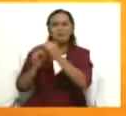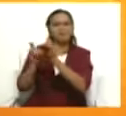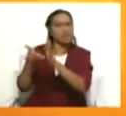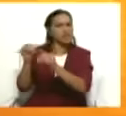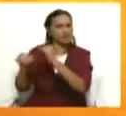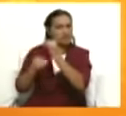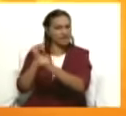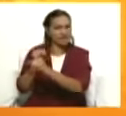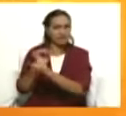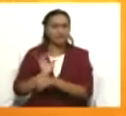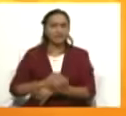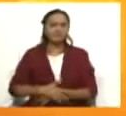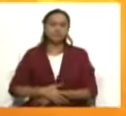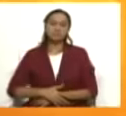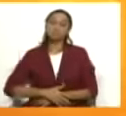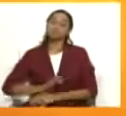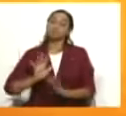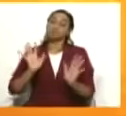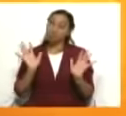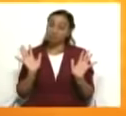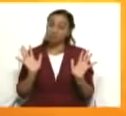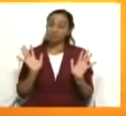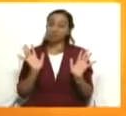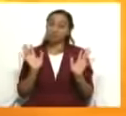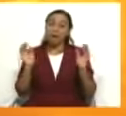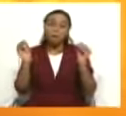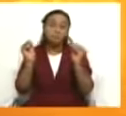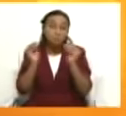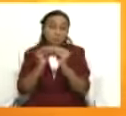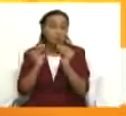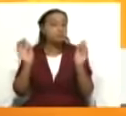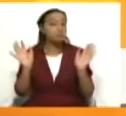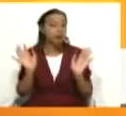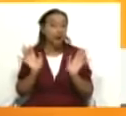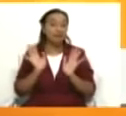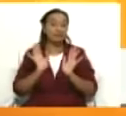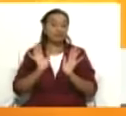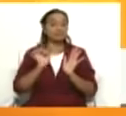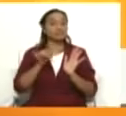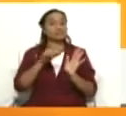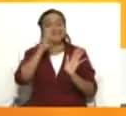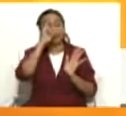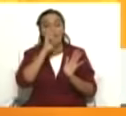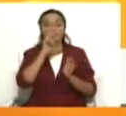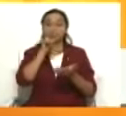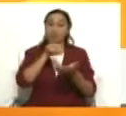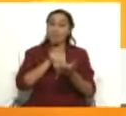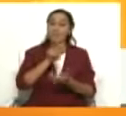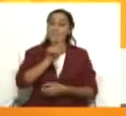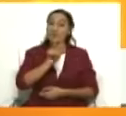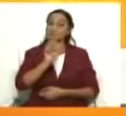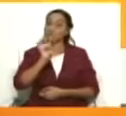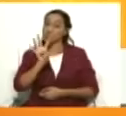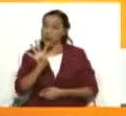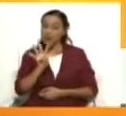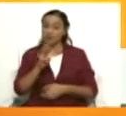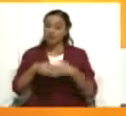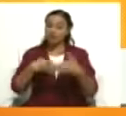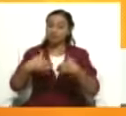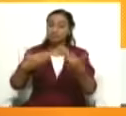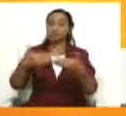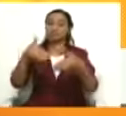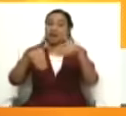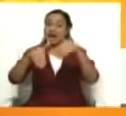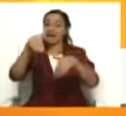creo es que hay coincidencia en la oportunidad de que Venezuela este año 2024 transita la ruta electoral